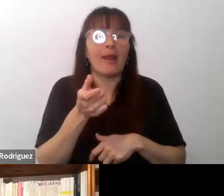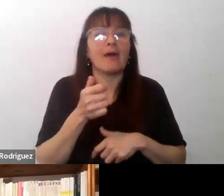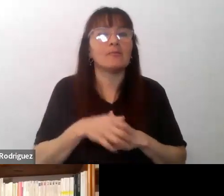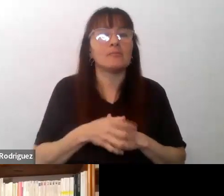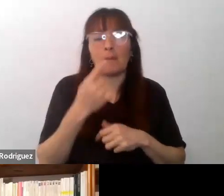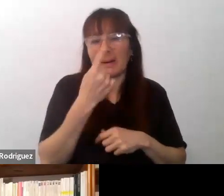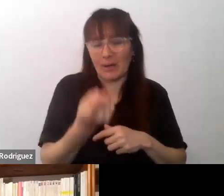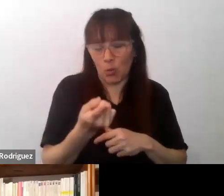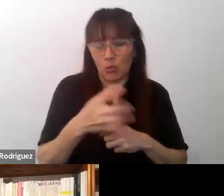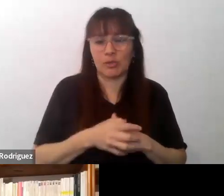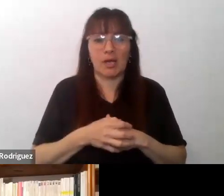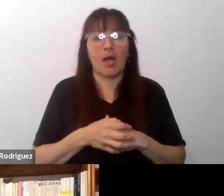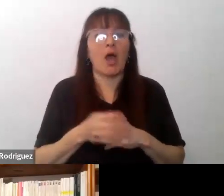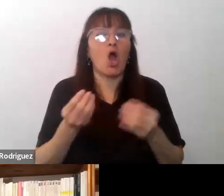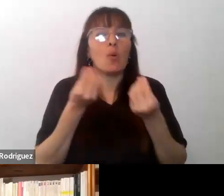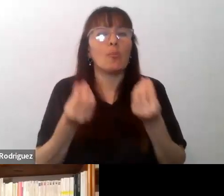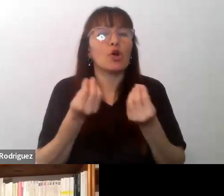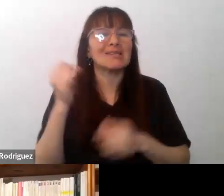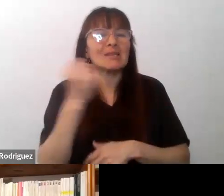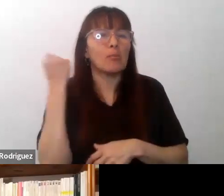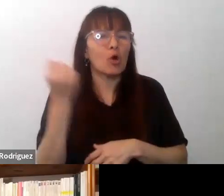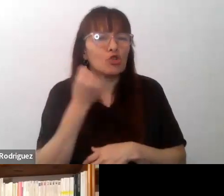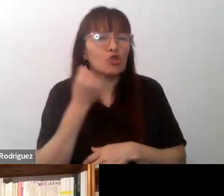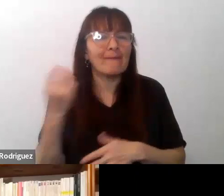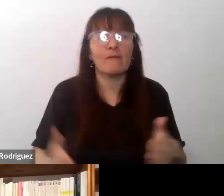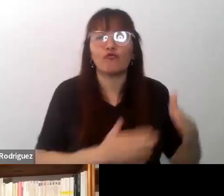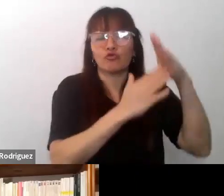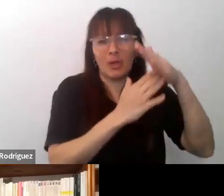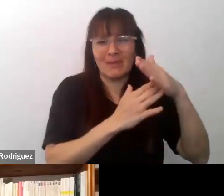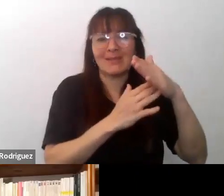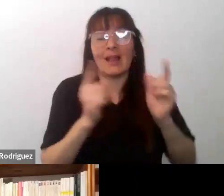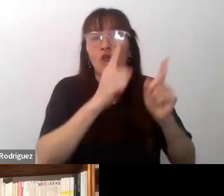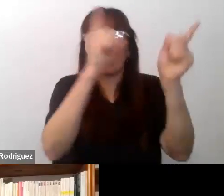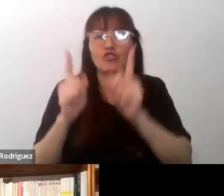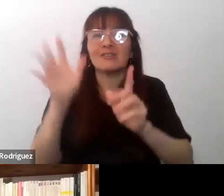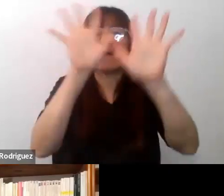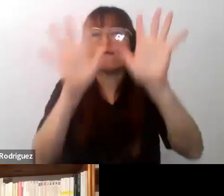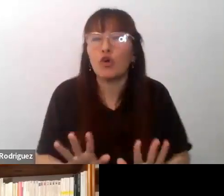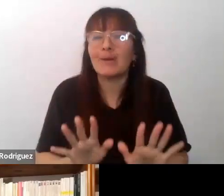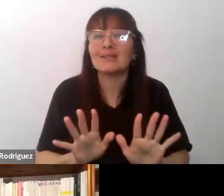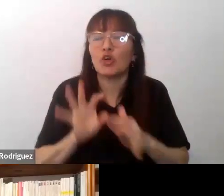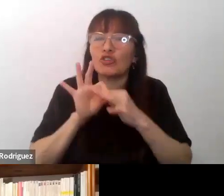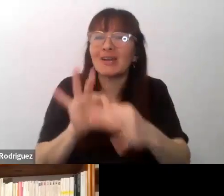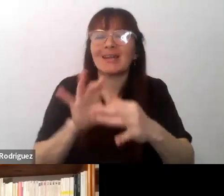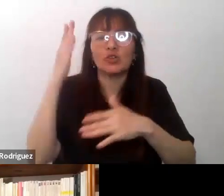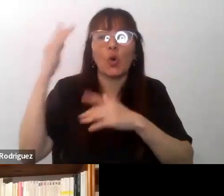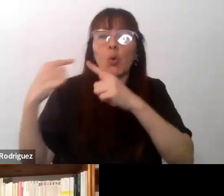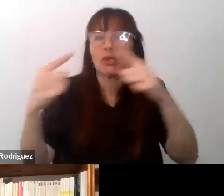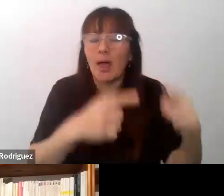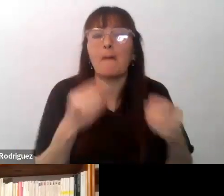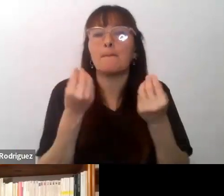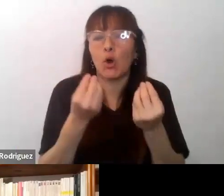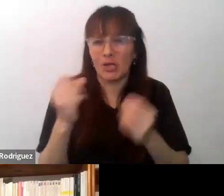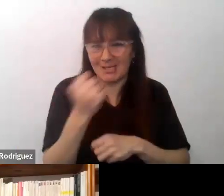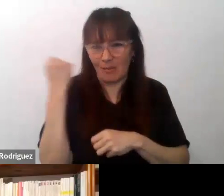a esta pregunta ¿por qué es pertinente e indispensable formar a los docentes a la interculturalidad? Las